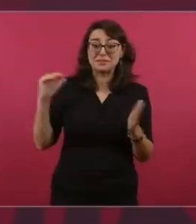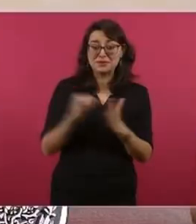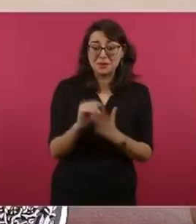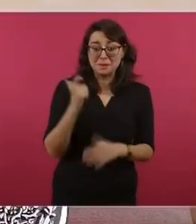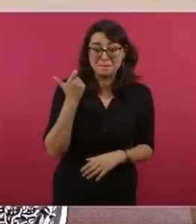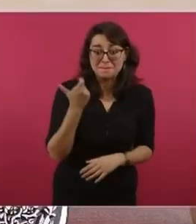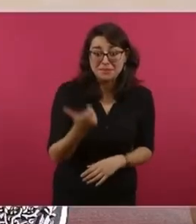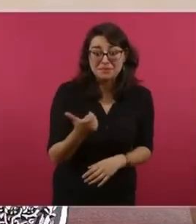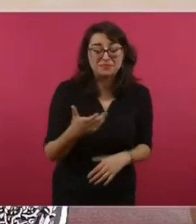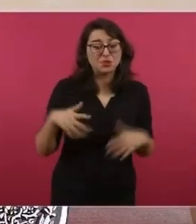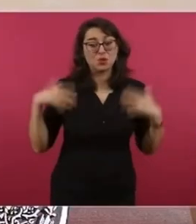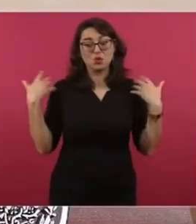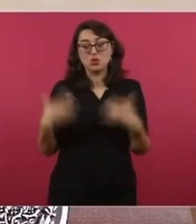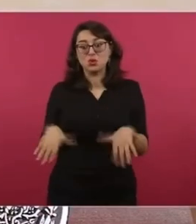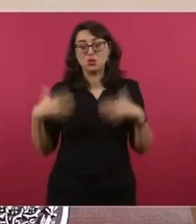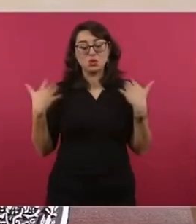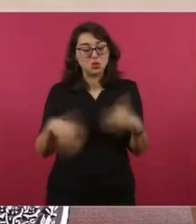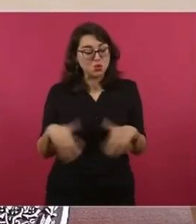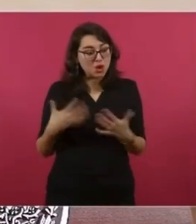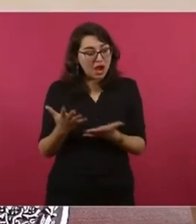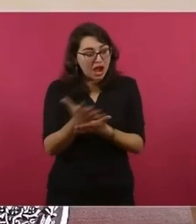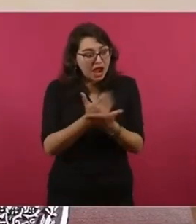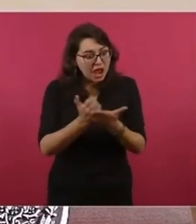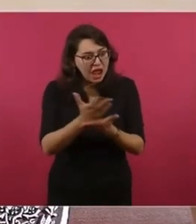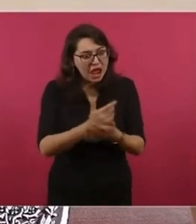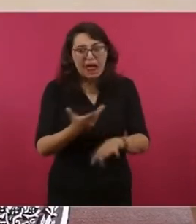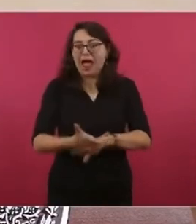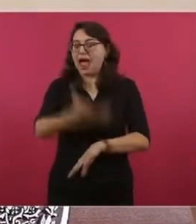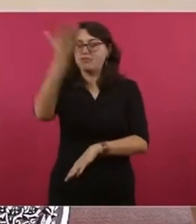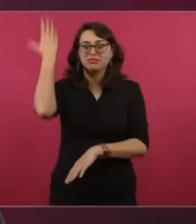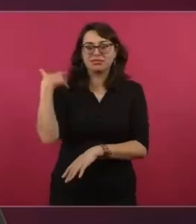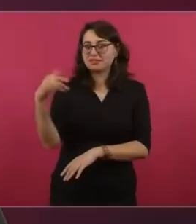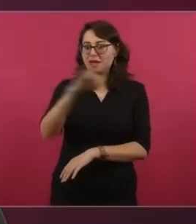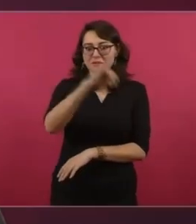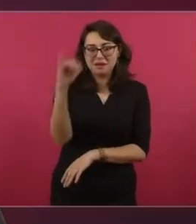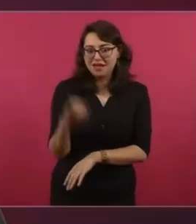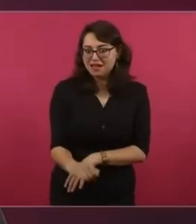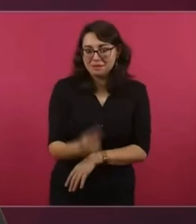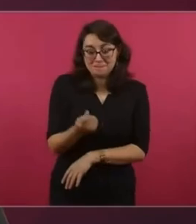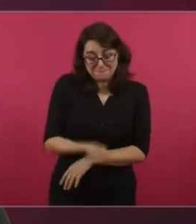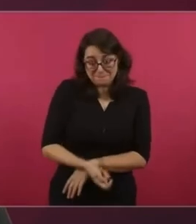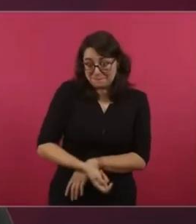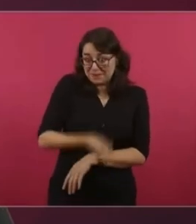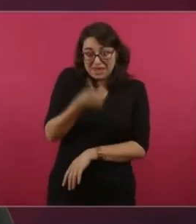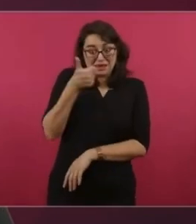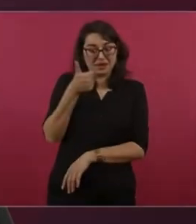se habían obtenido estas ganancias.